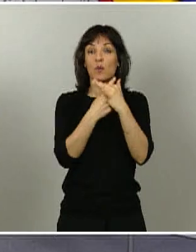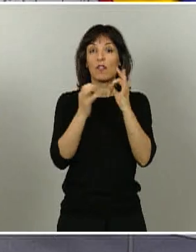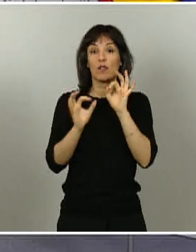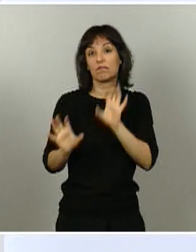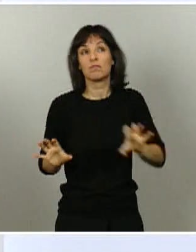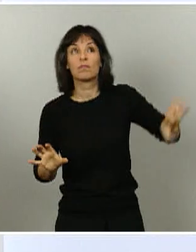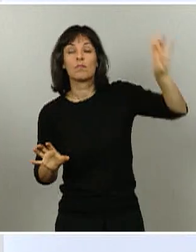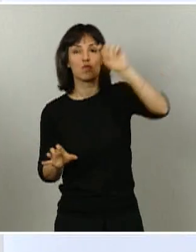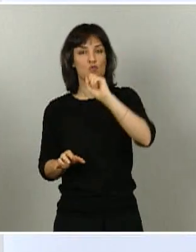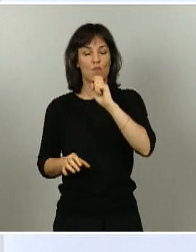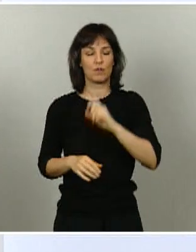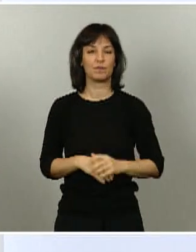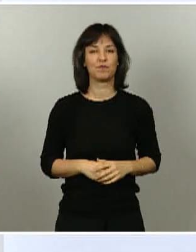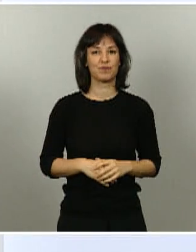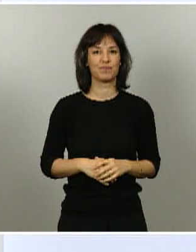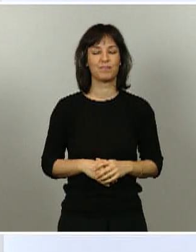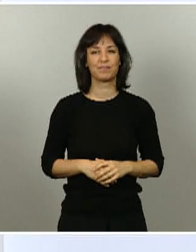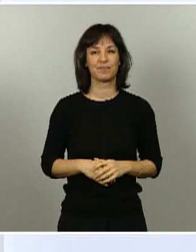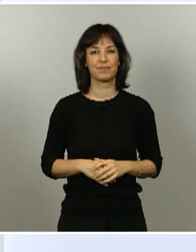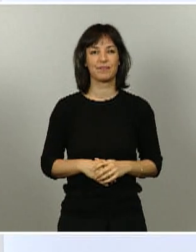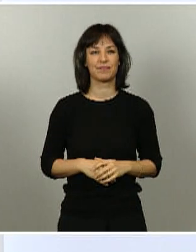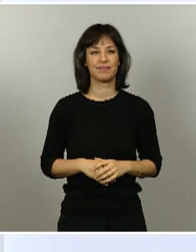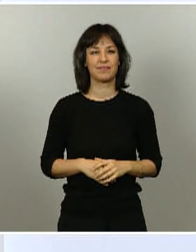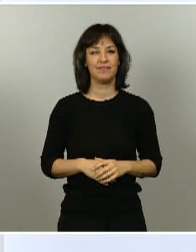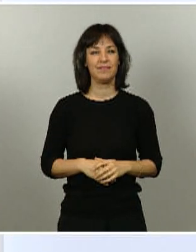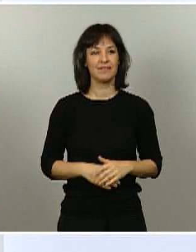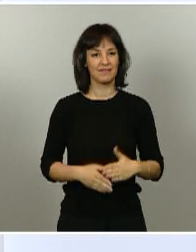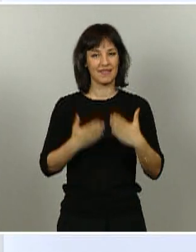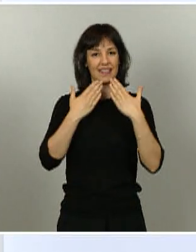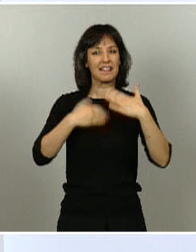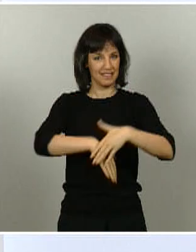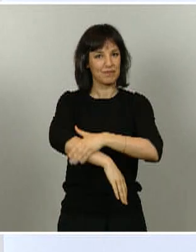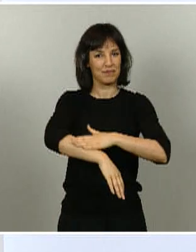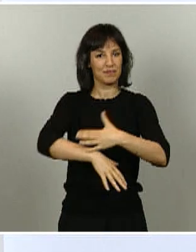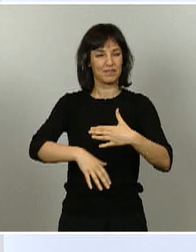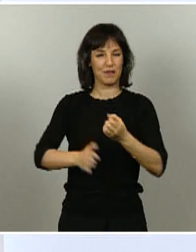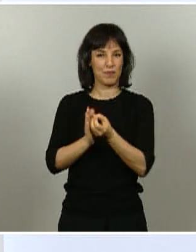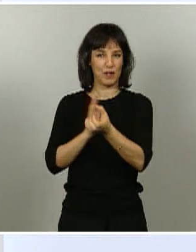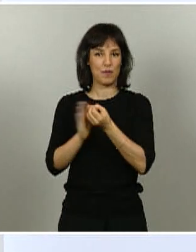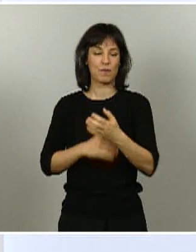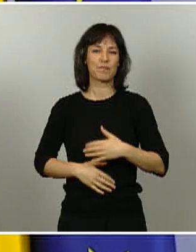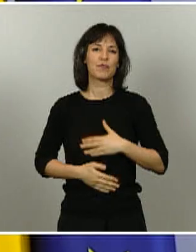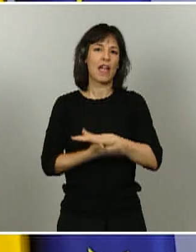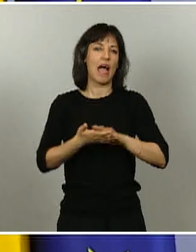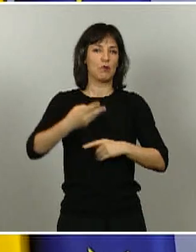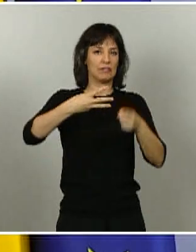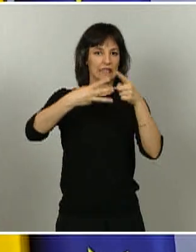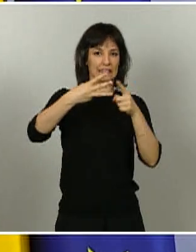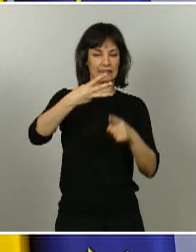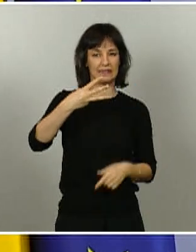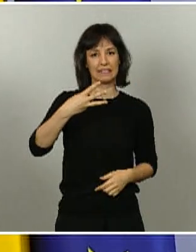Muchas gracias, ministra portavoz. Quería compartir con ustedes tres cuestiones. En primer lugar, una breve valoración de